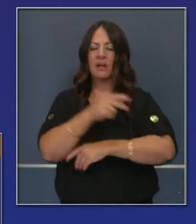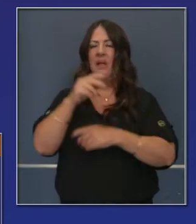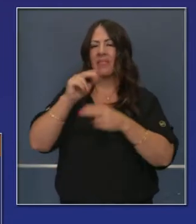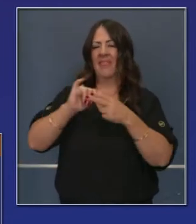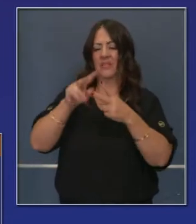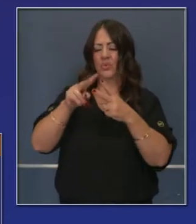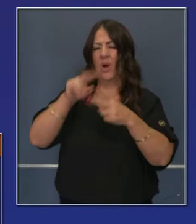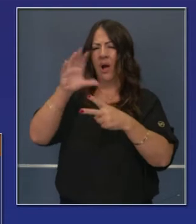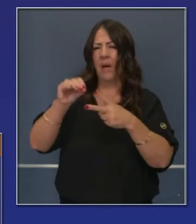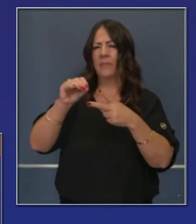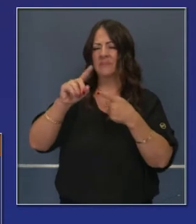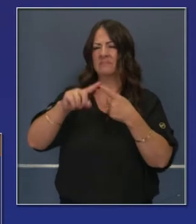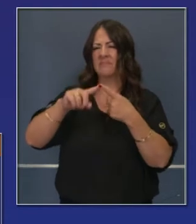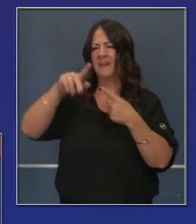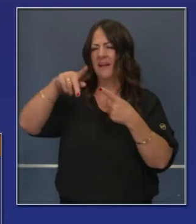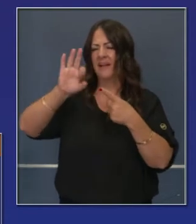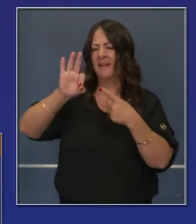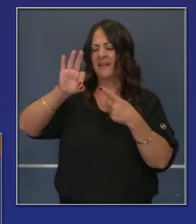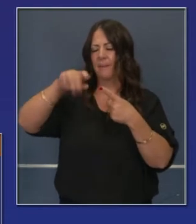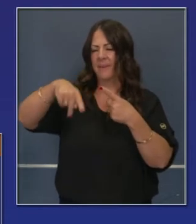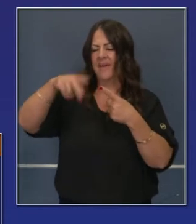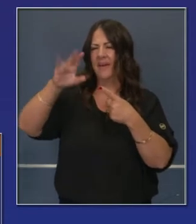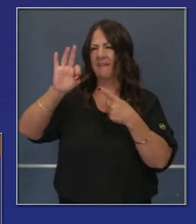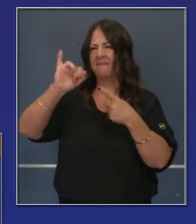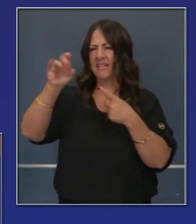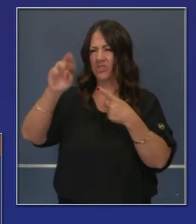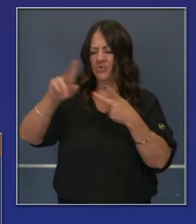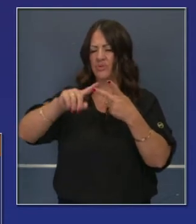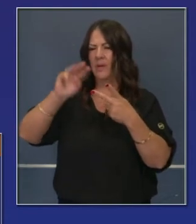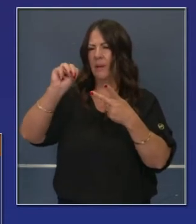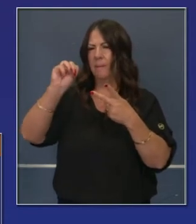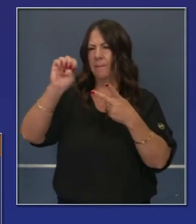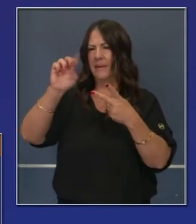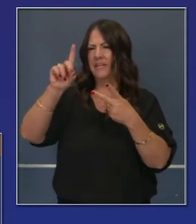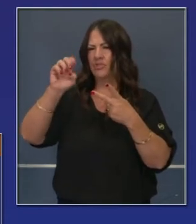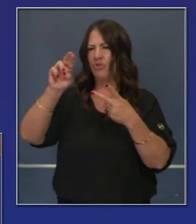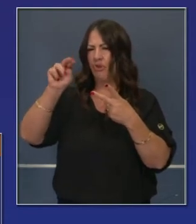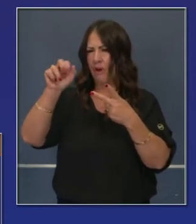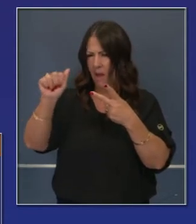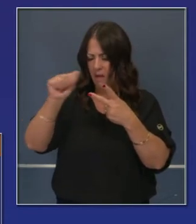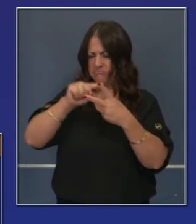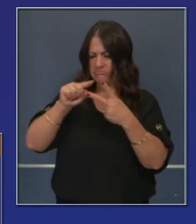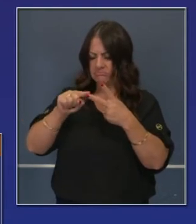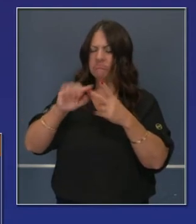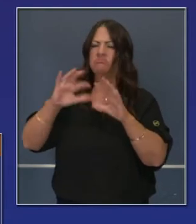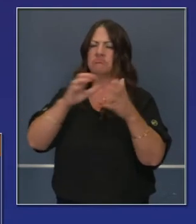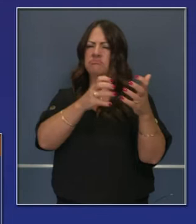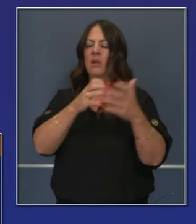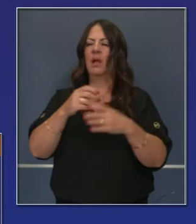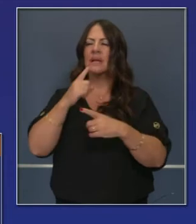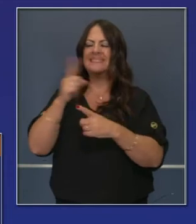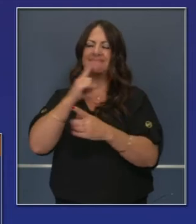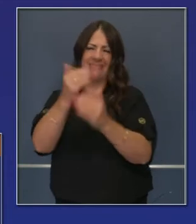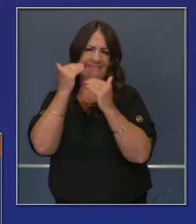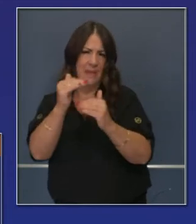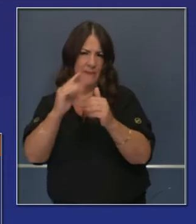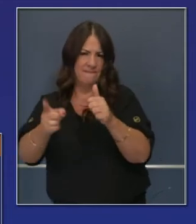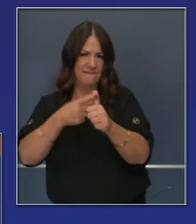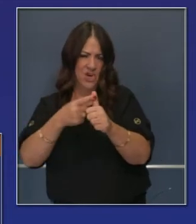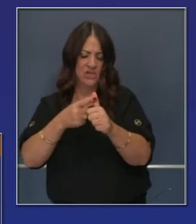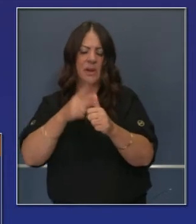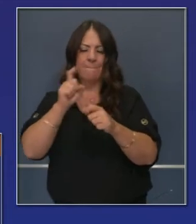Oterna y Pfizer son las dos compañías que tendrán esta disponibilidad muy limitada de vacunas y requerirán